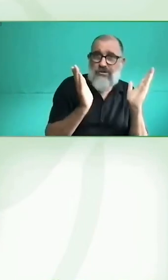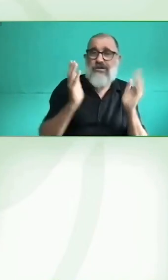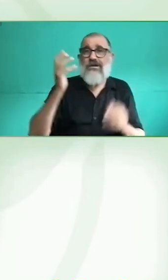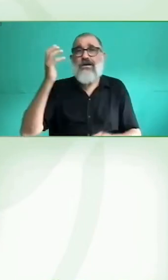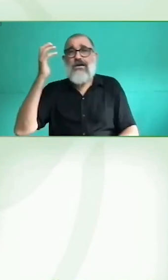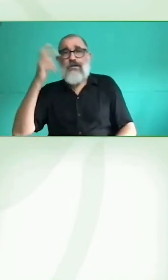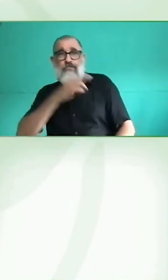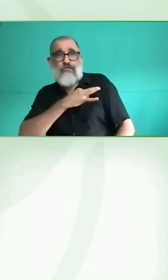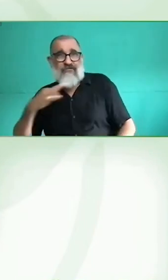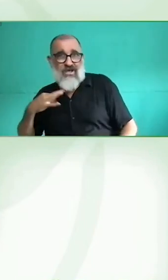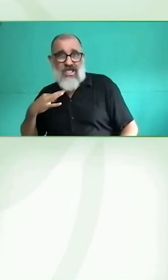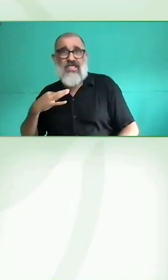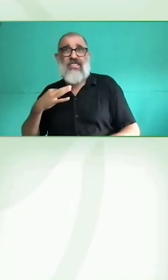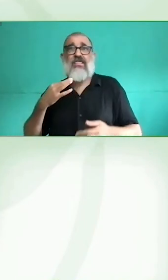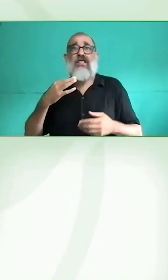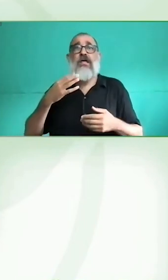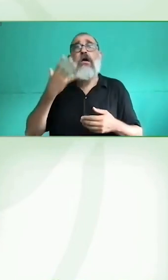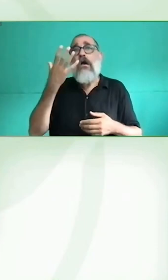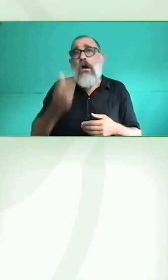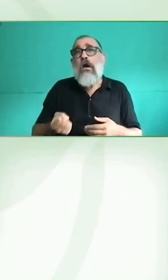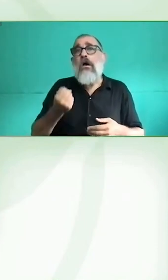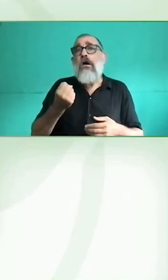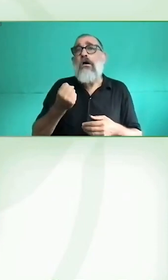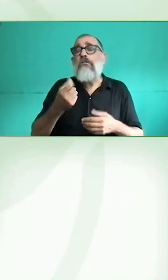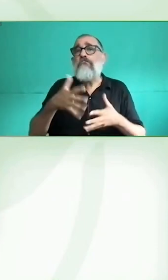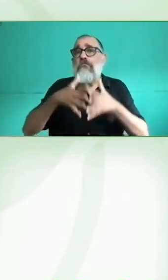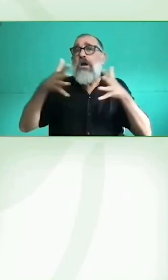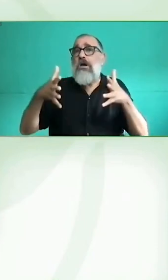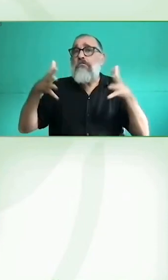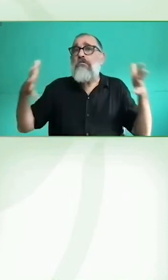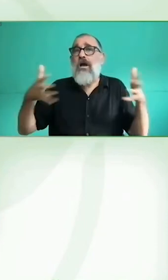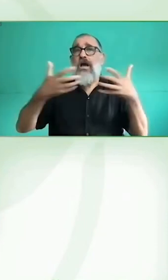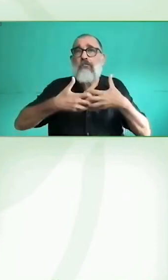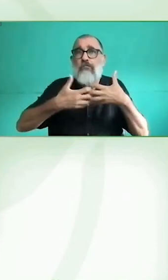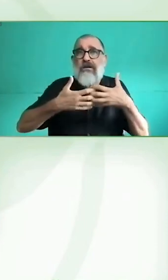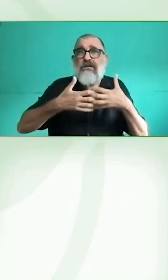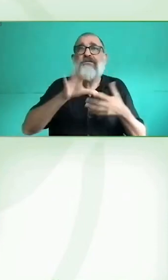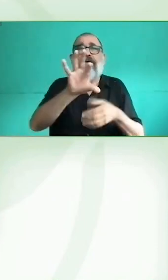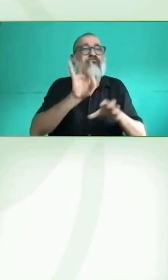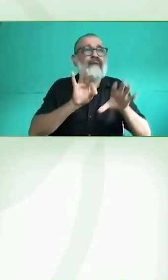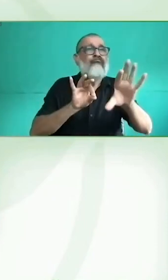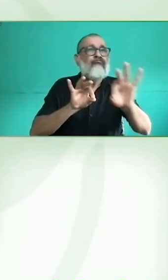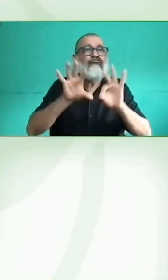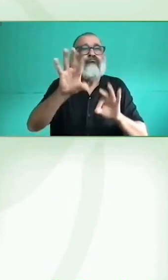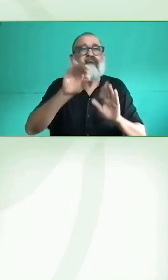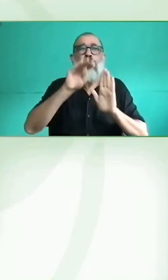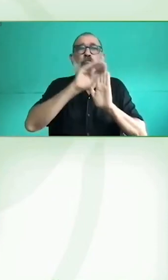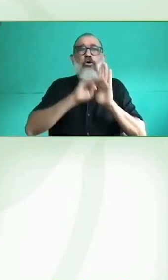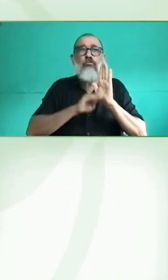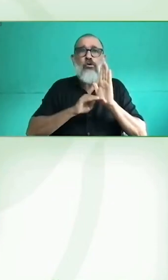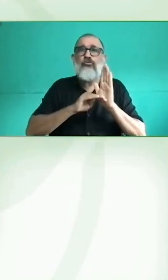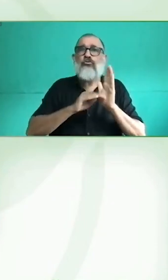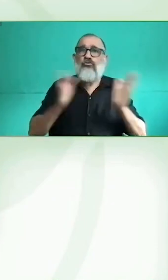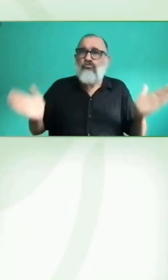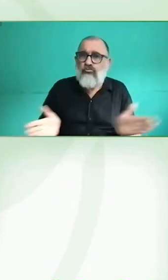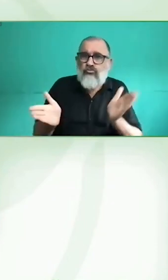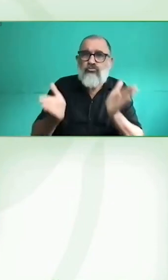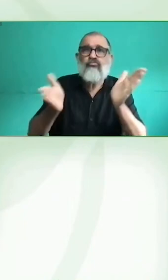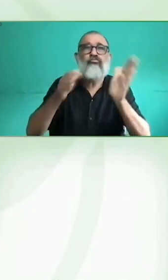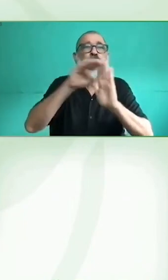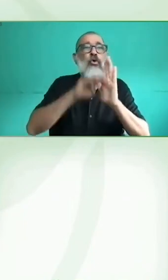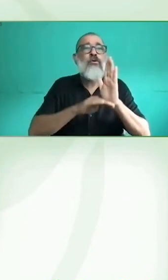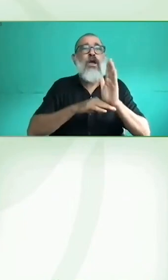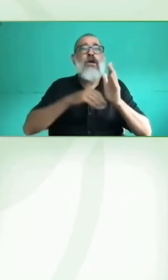desde la OIS estamos impulsando la red de centros CIAPAT, los centros iberoamericanos de autonomía